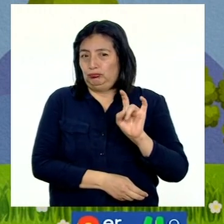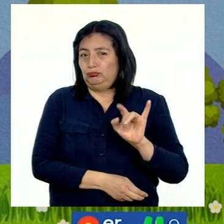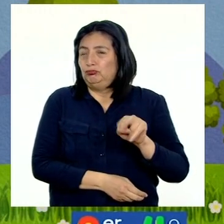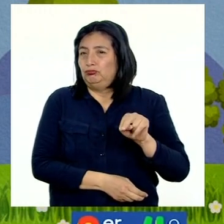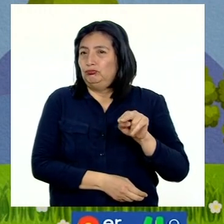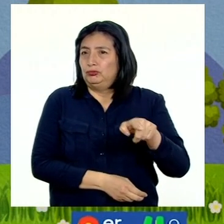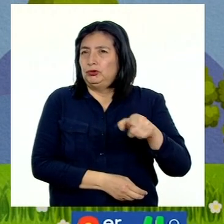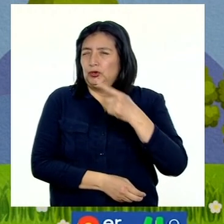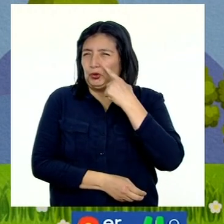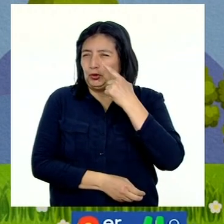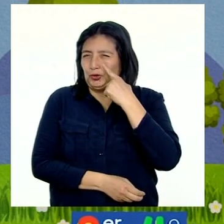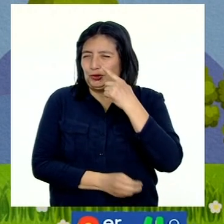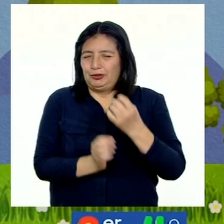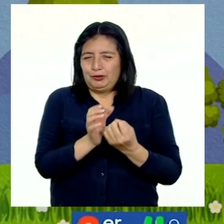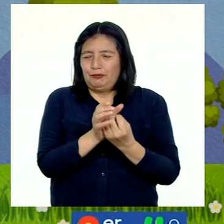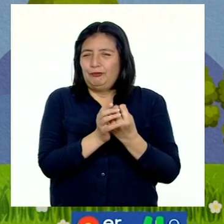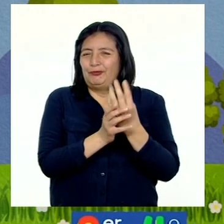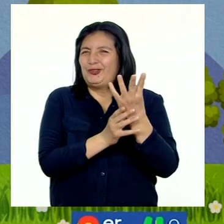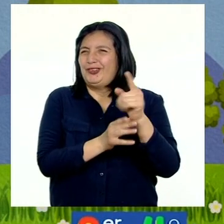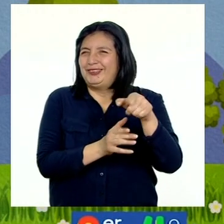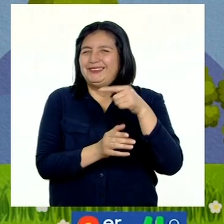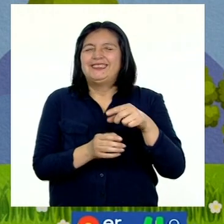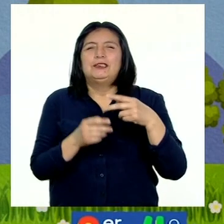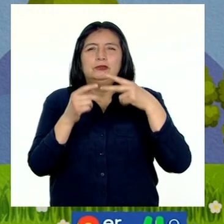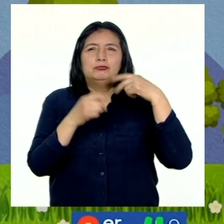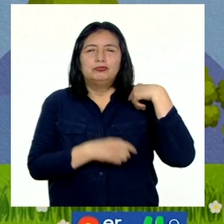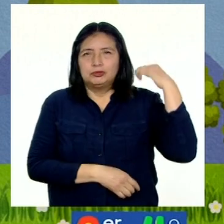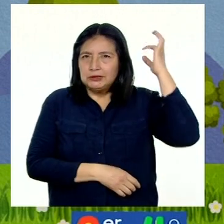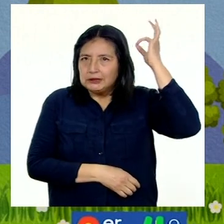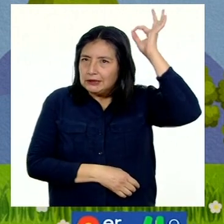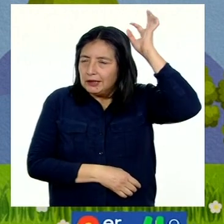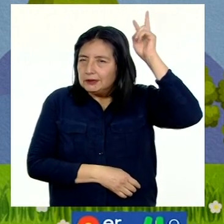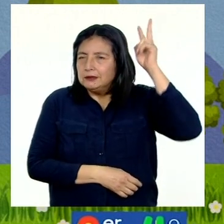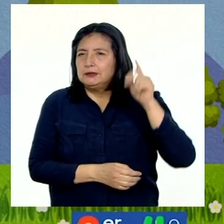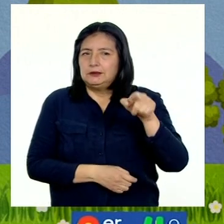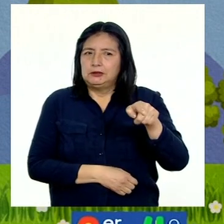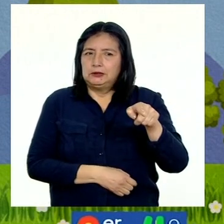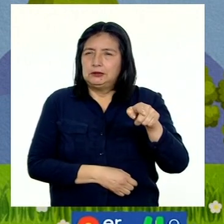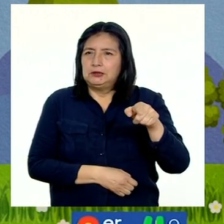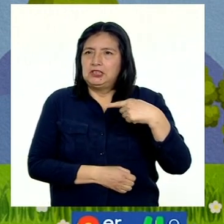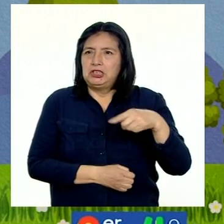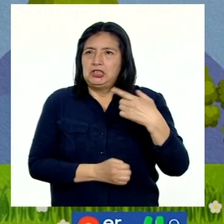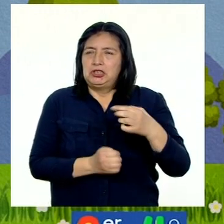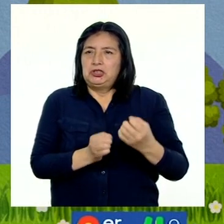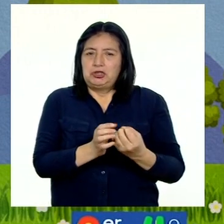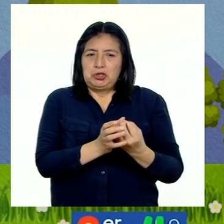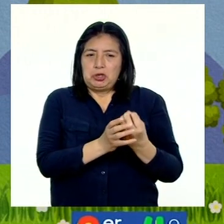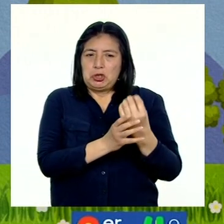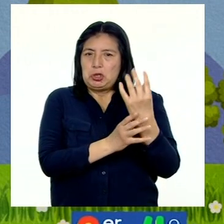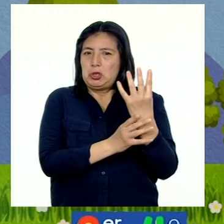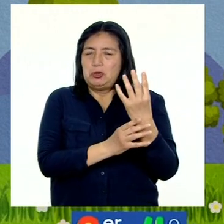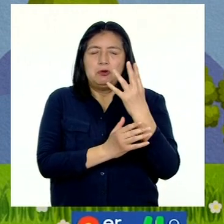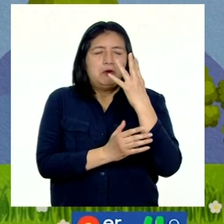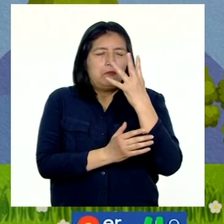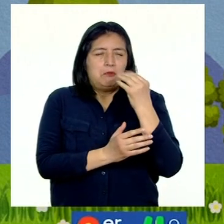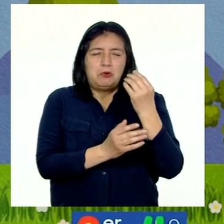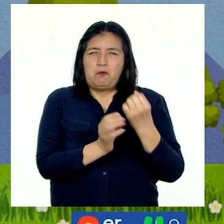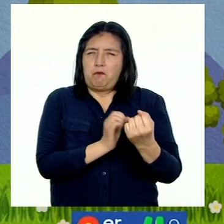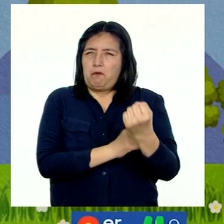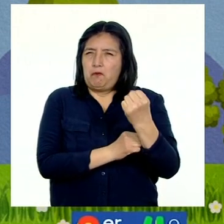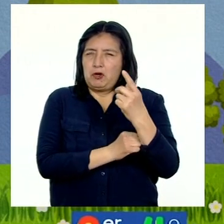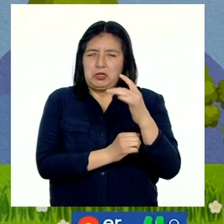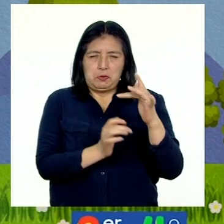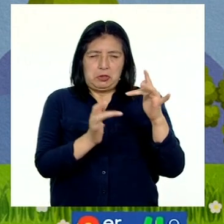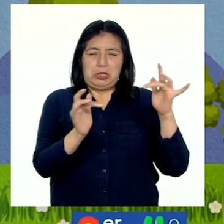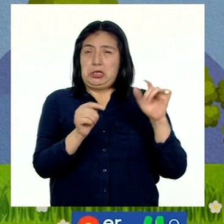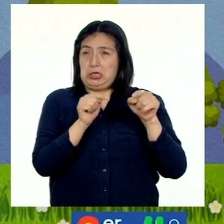Conocida como la flor de los Incas. Si ella se mantiene con hojas y flores muy fuertes